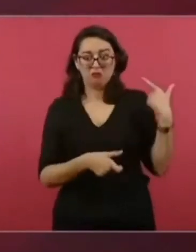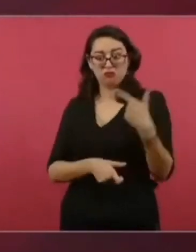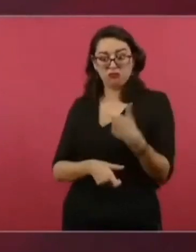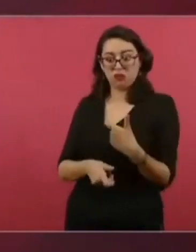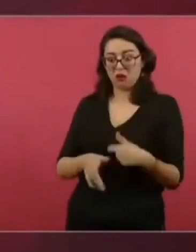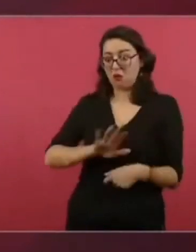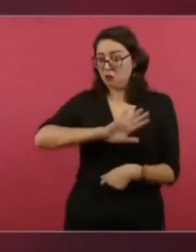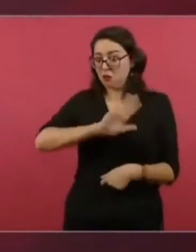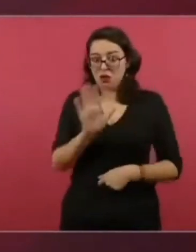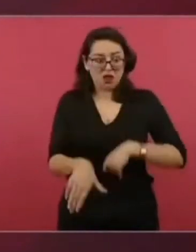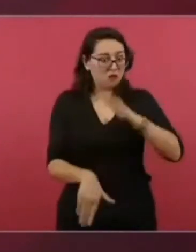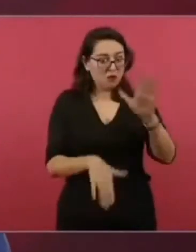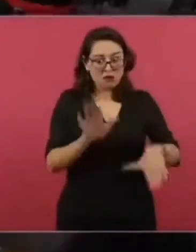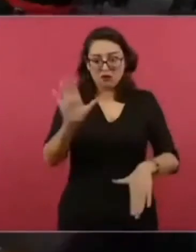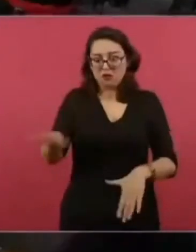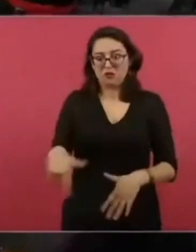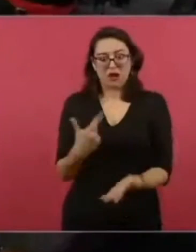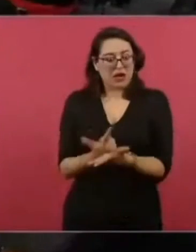No.